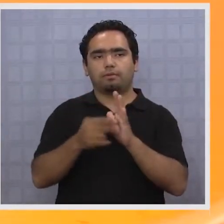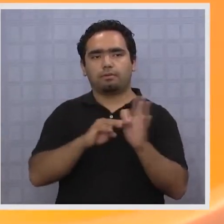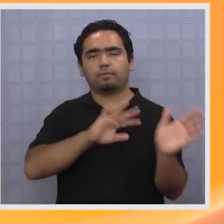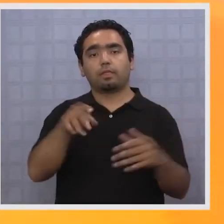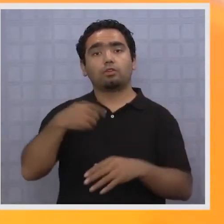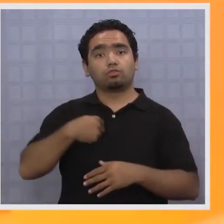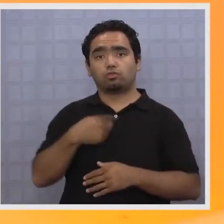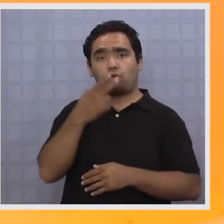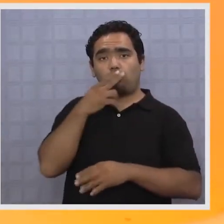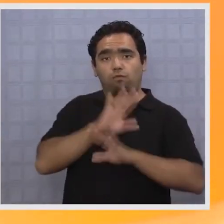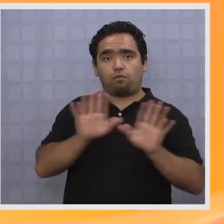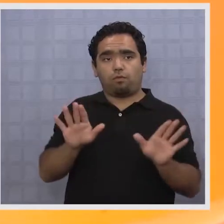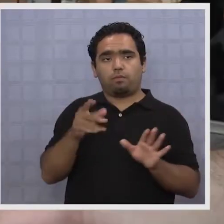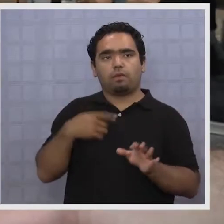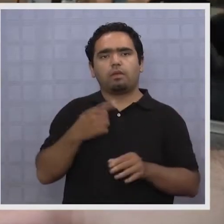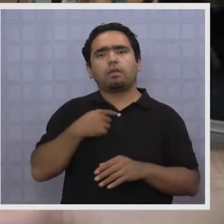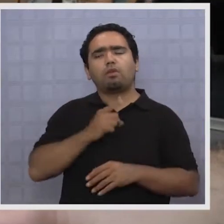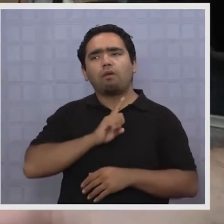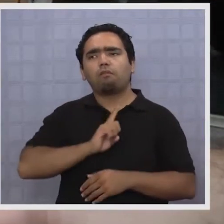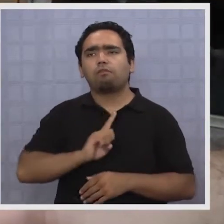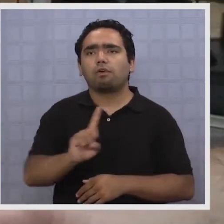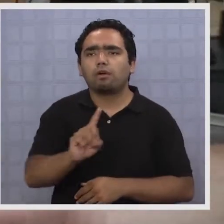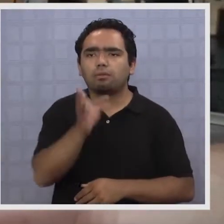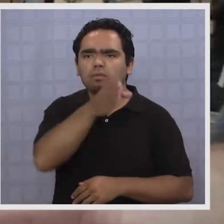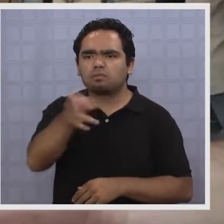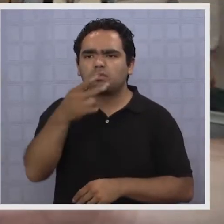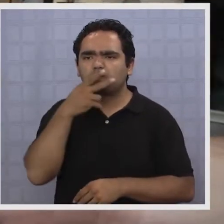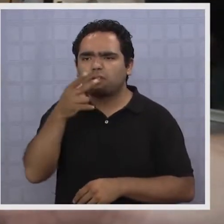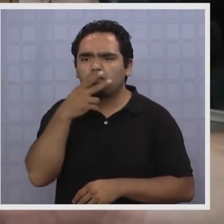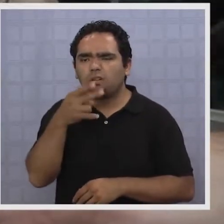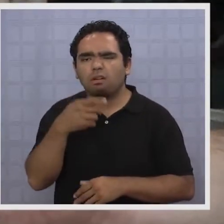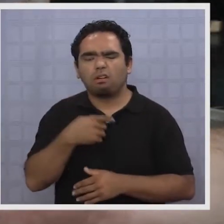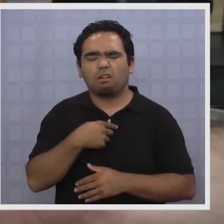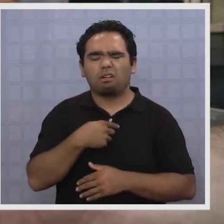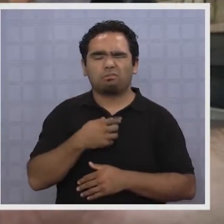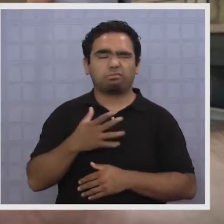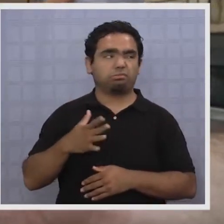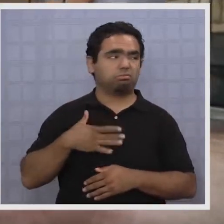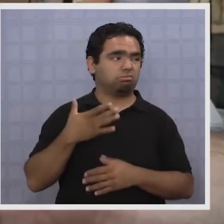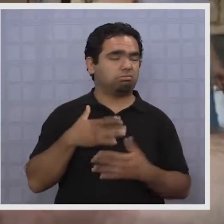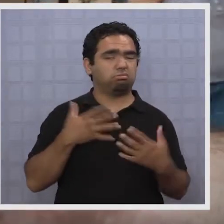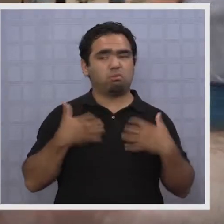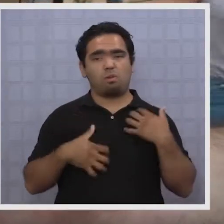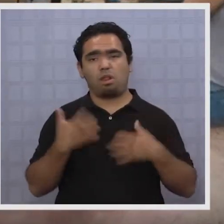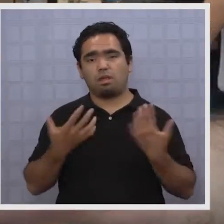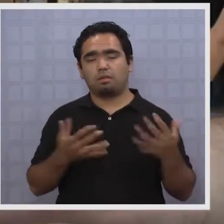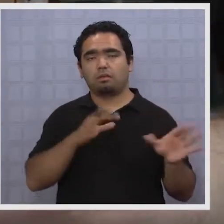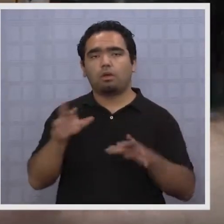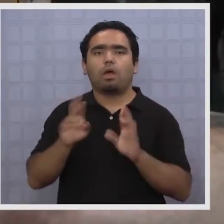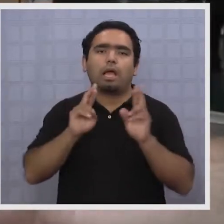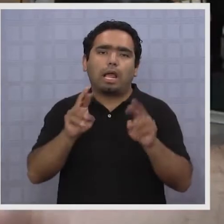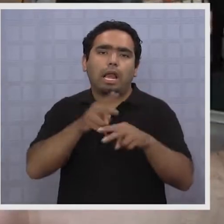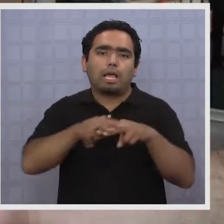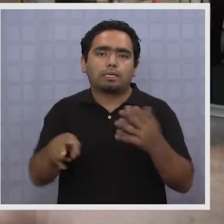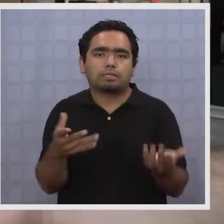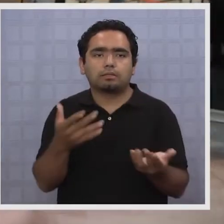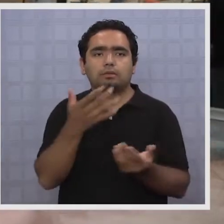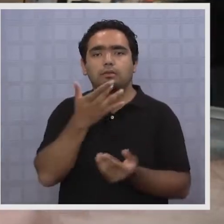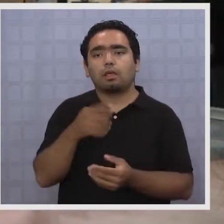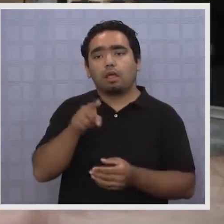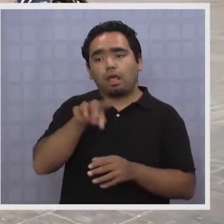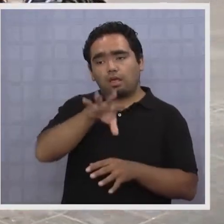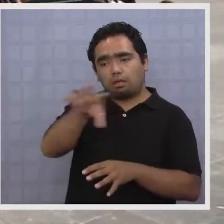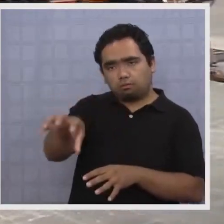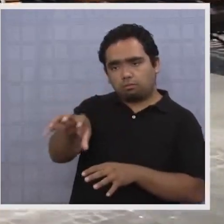y para mí es desagradable estar en un lugar donde hay fumadores. Espero que se haga. O sea, deberían haber lugares para